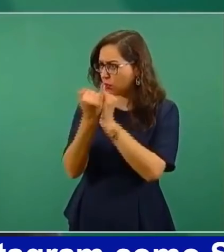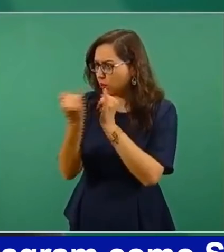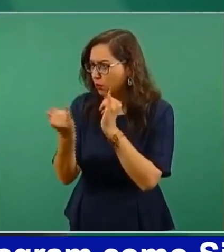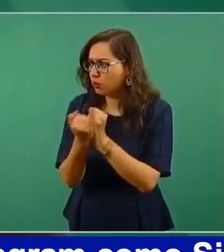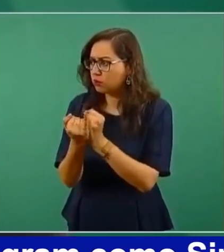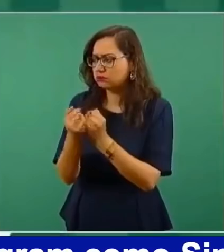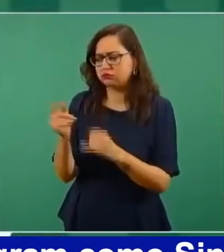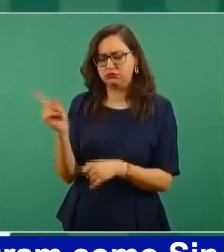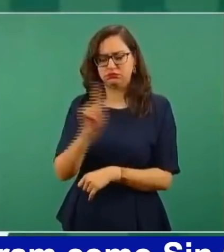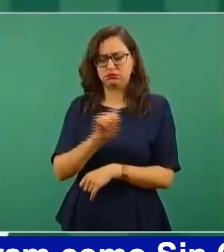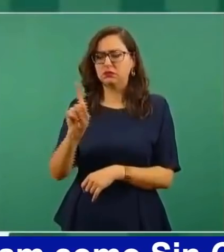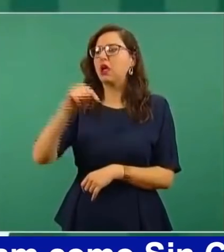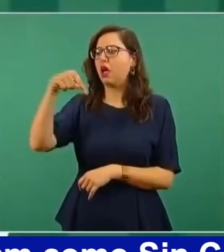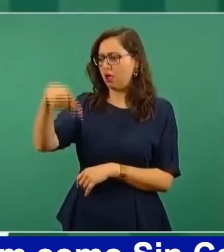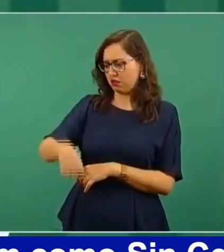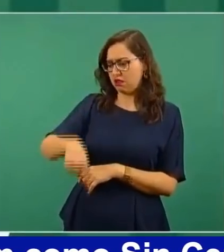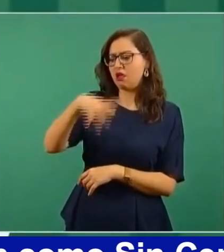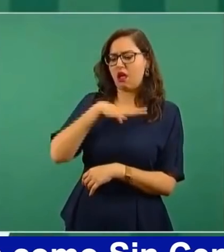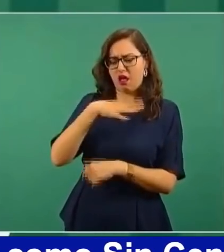Libertad